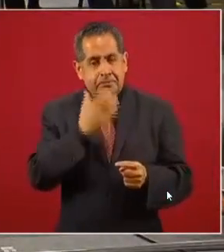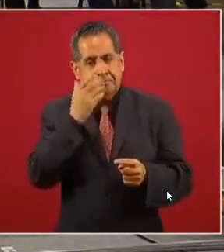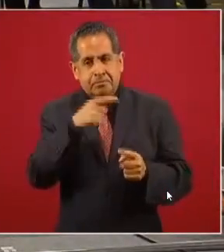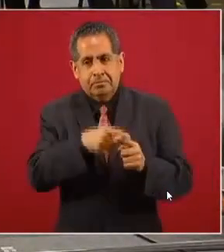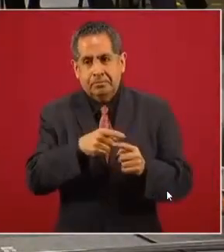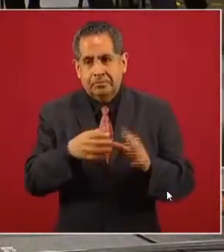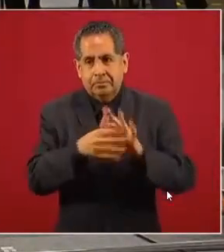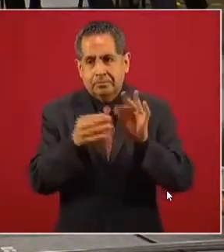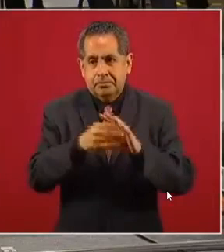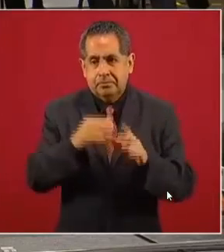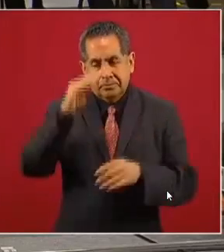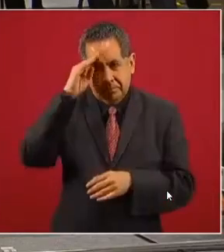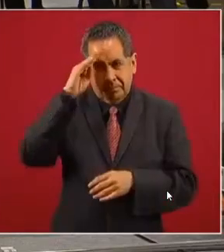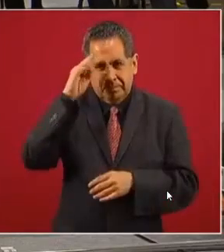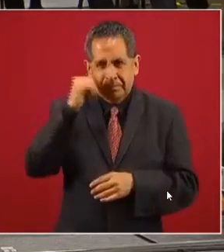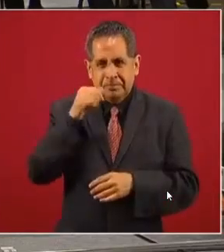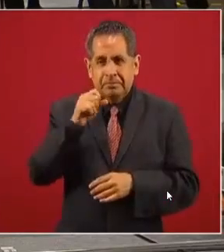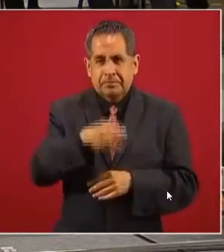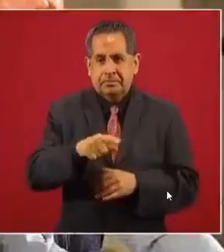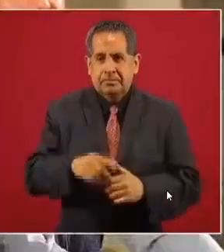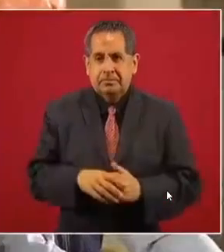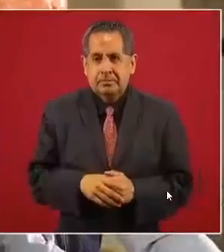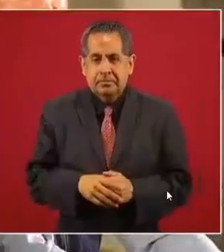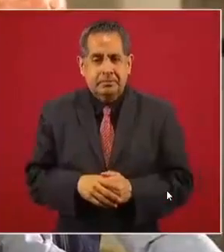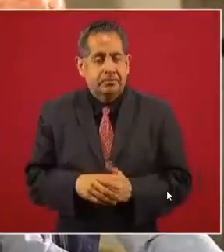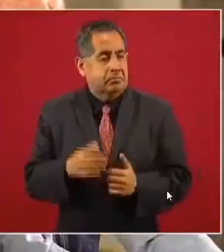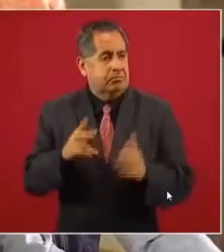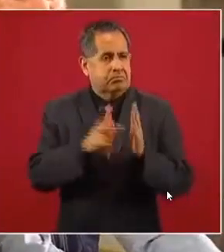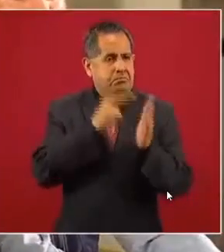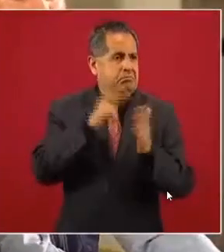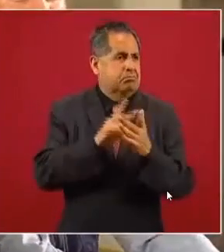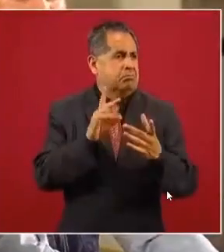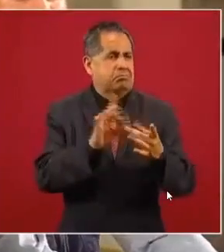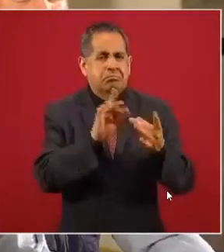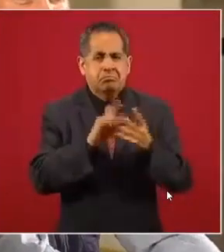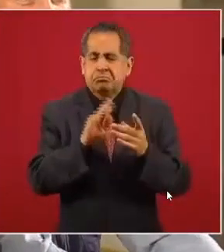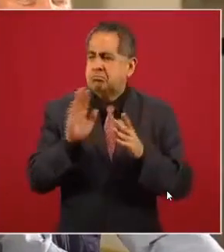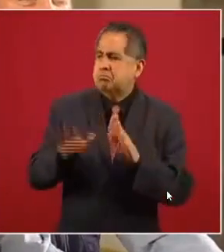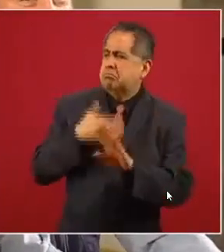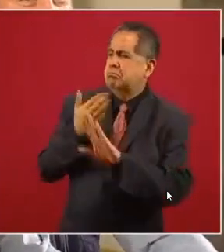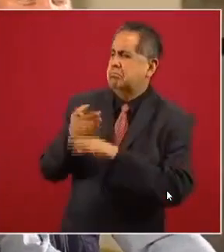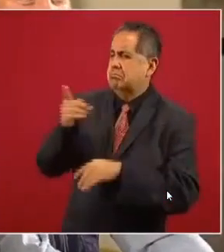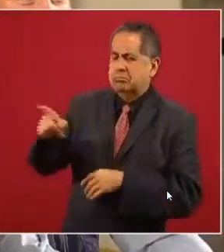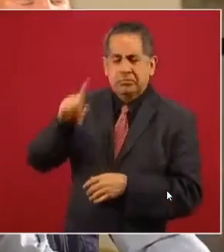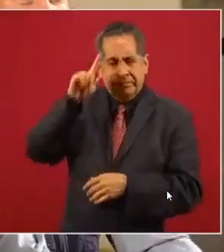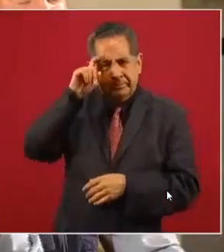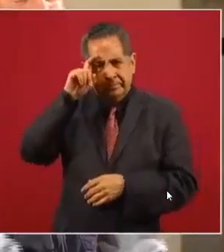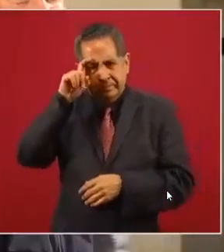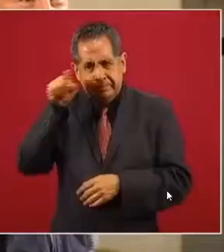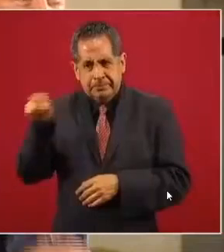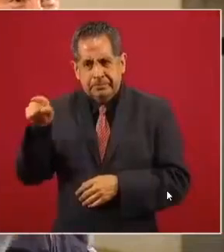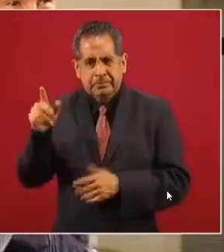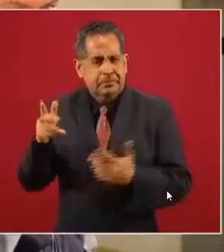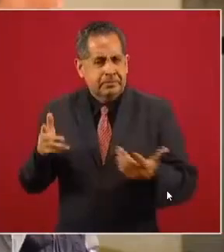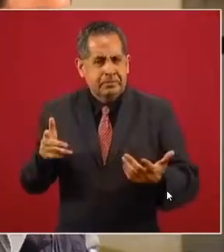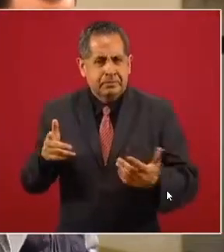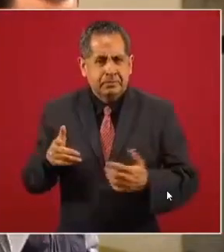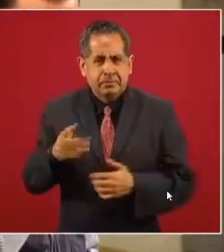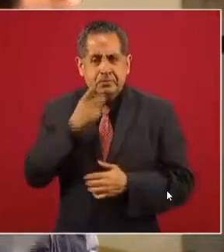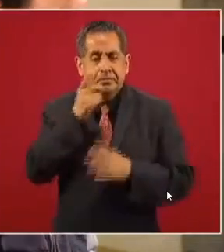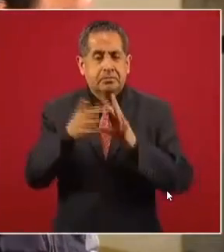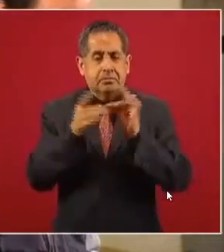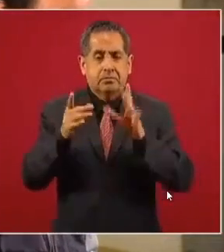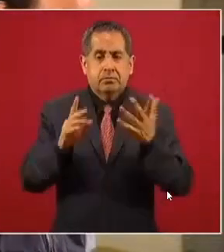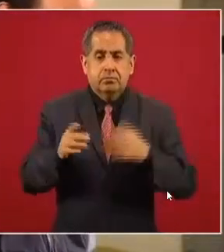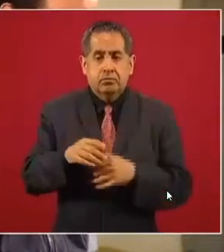coincidentemente se pronuncian en contra de López-Gatell. Dice el